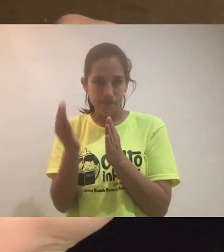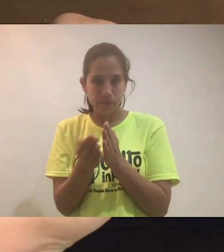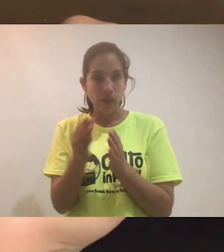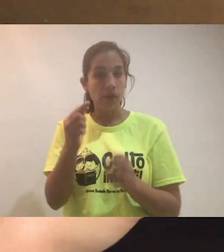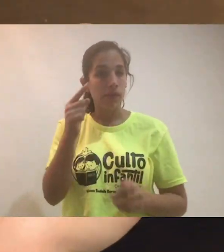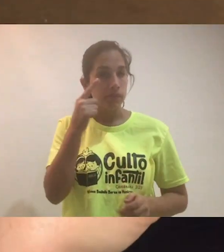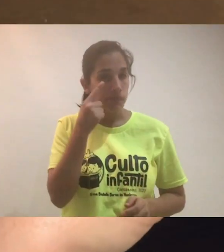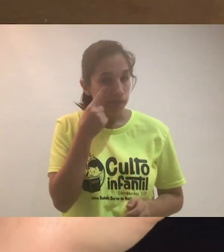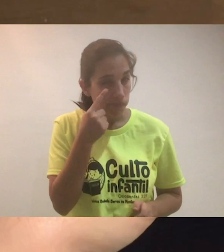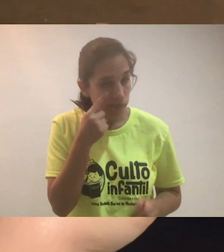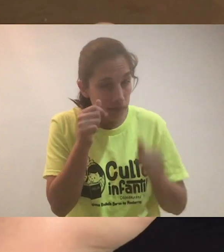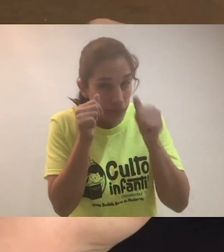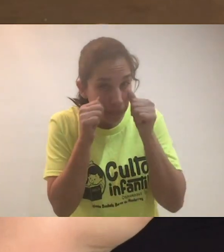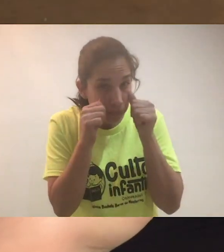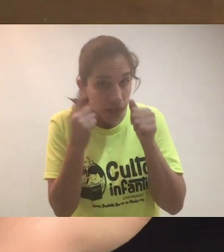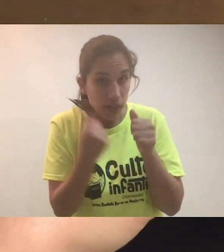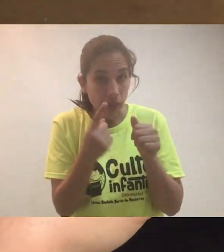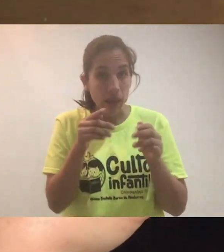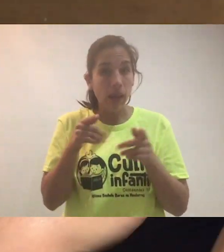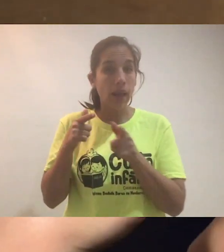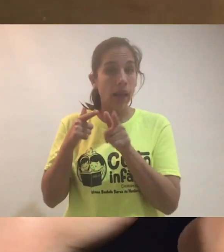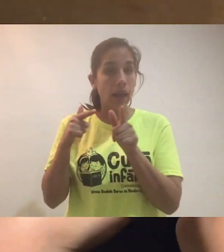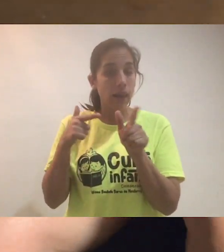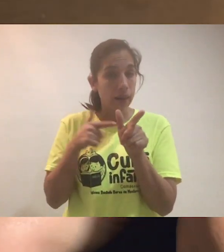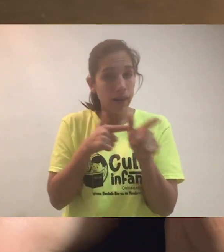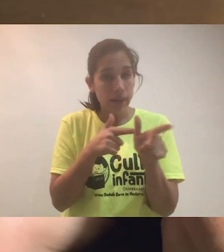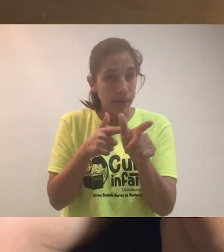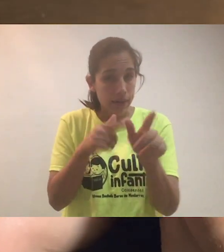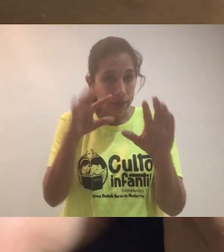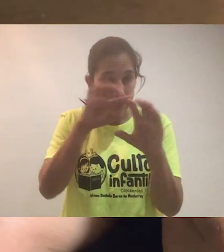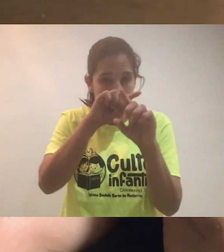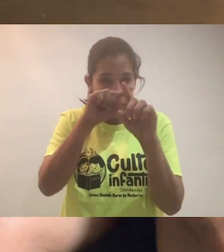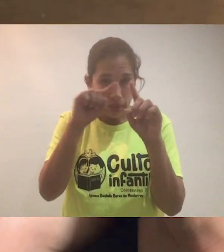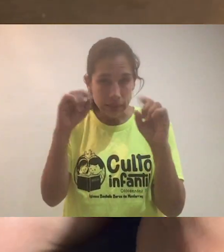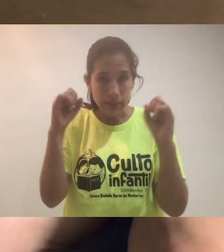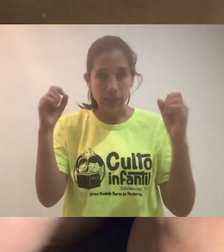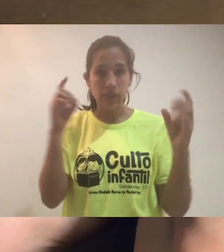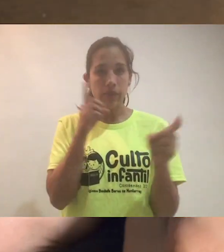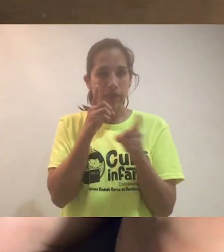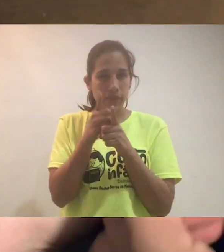Hay que fijarnos que las líneas queden muy parejitas.